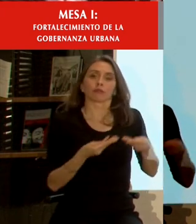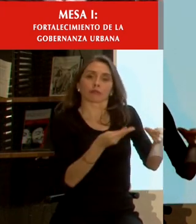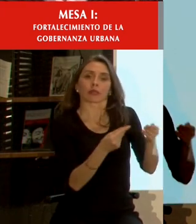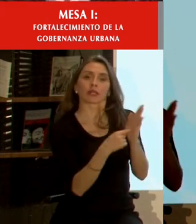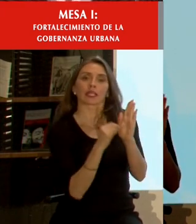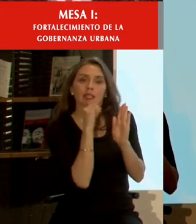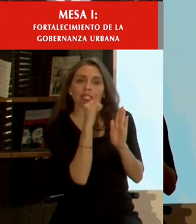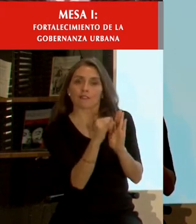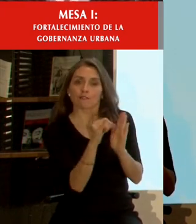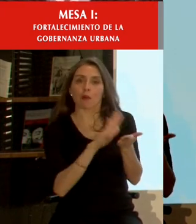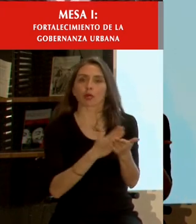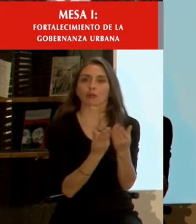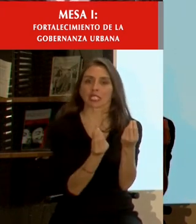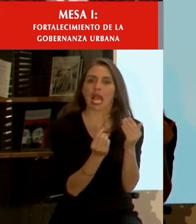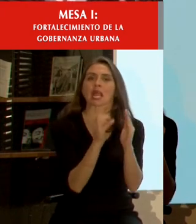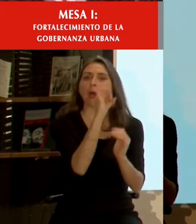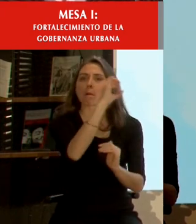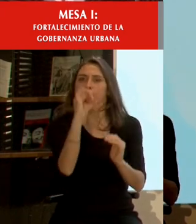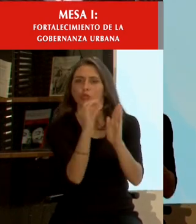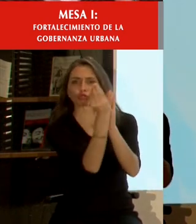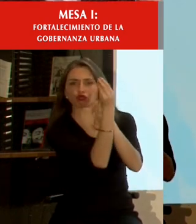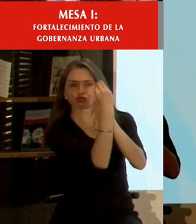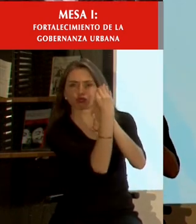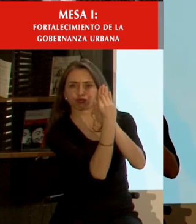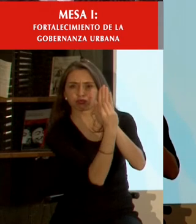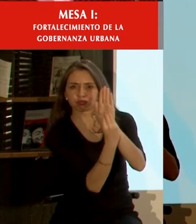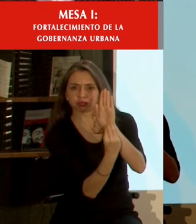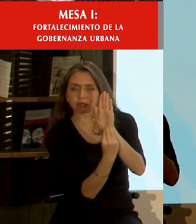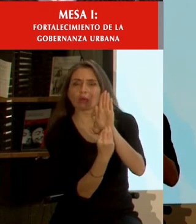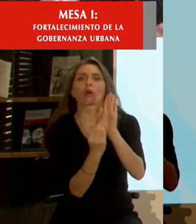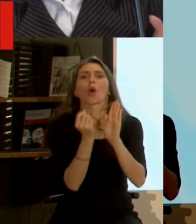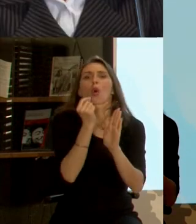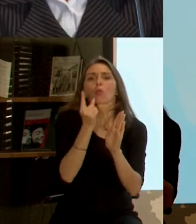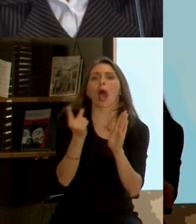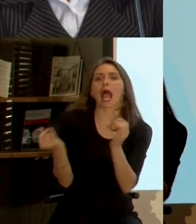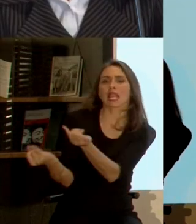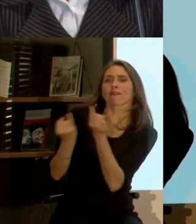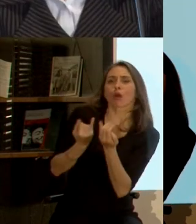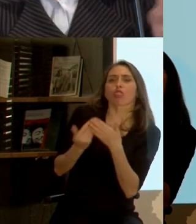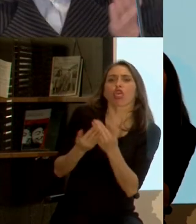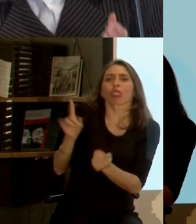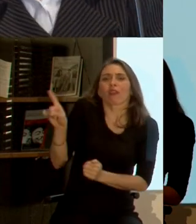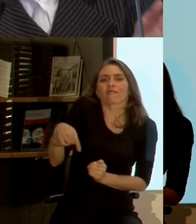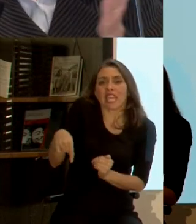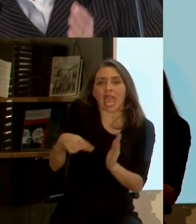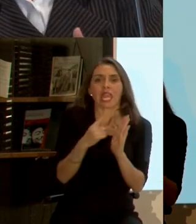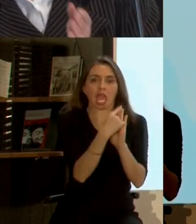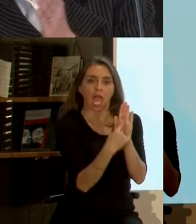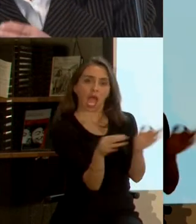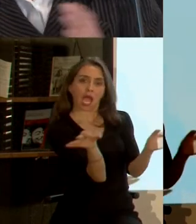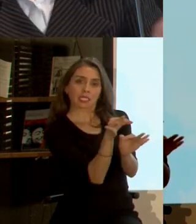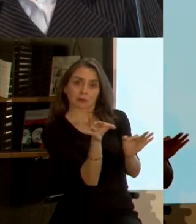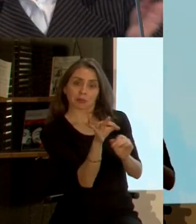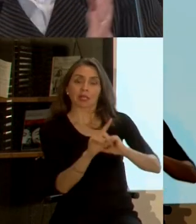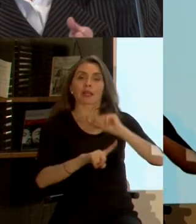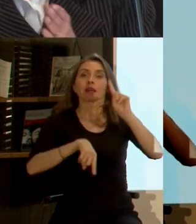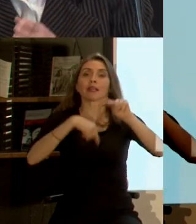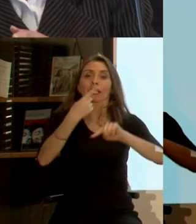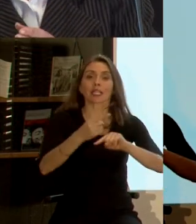indicadores se explica justamente cuál es la fuente de esa información para que los siguientes